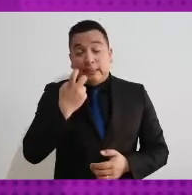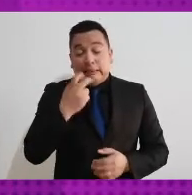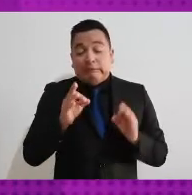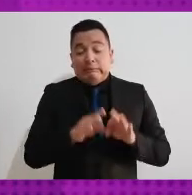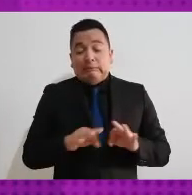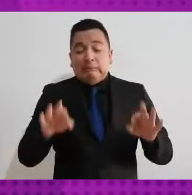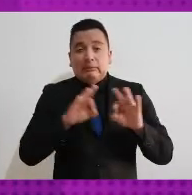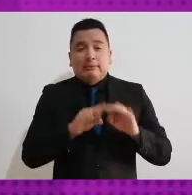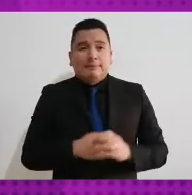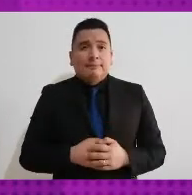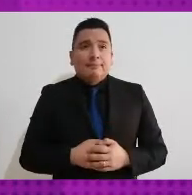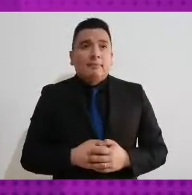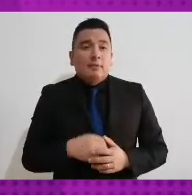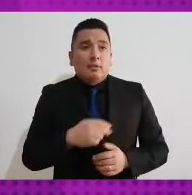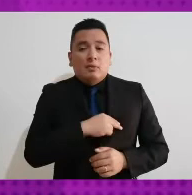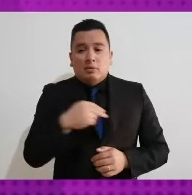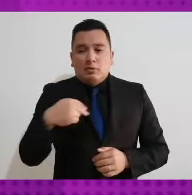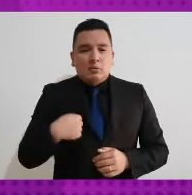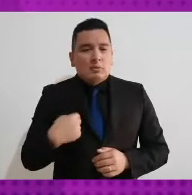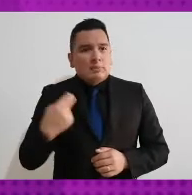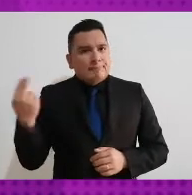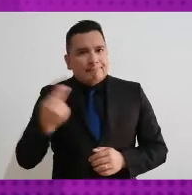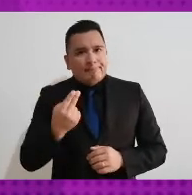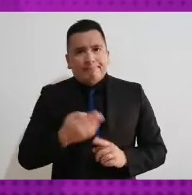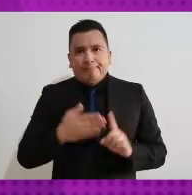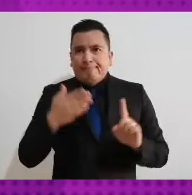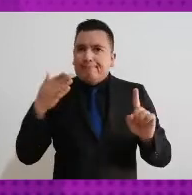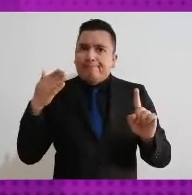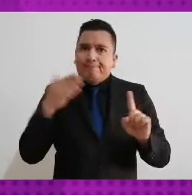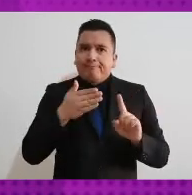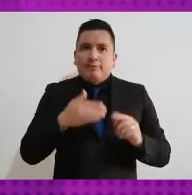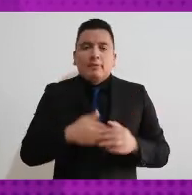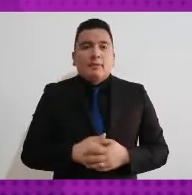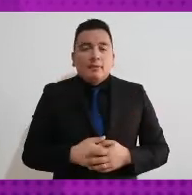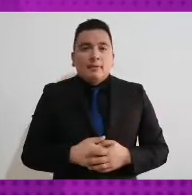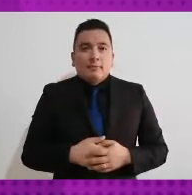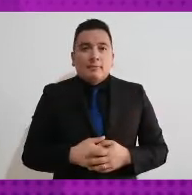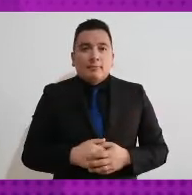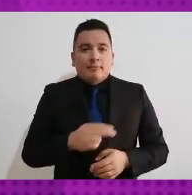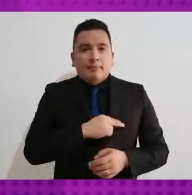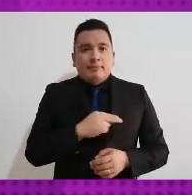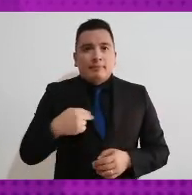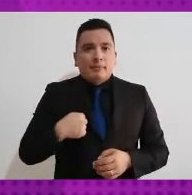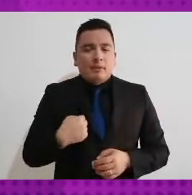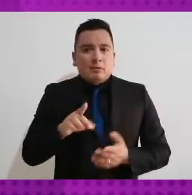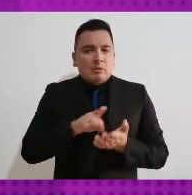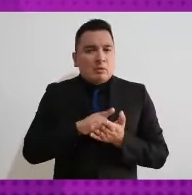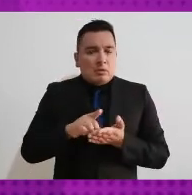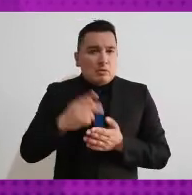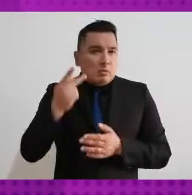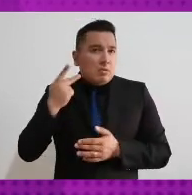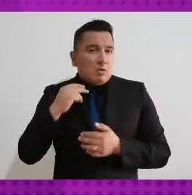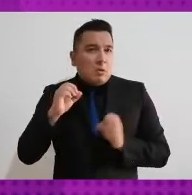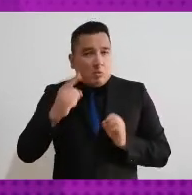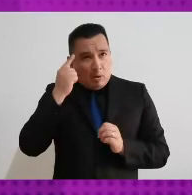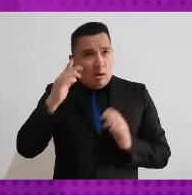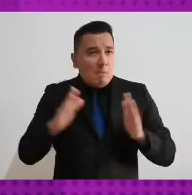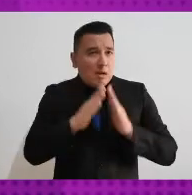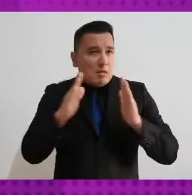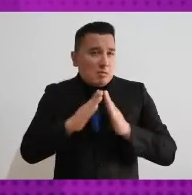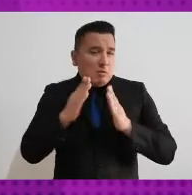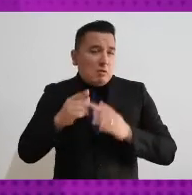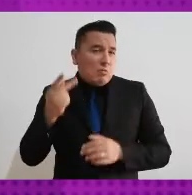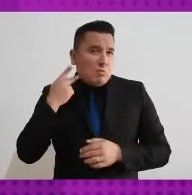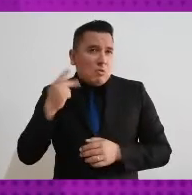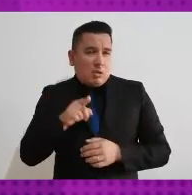yo creo que si hay algo que debemos destacar como un avance en materia de derechos políticos y de participación